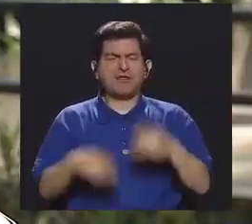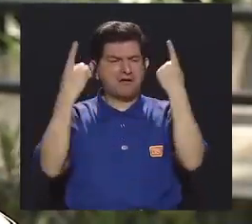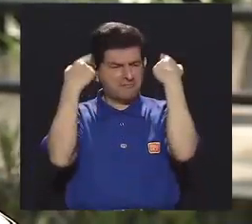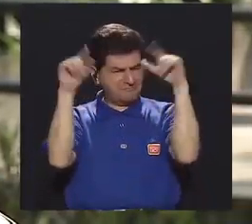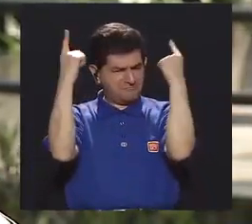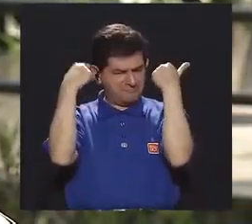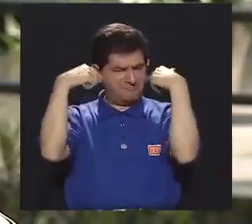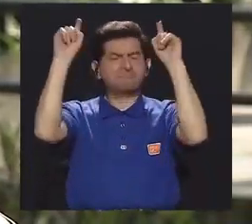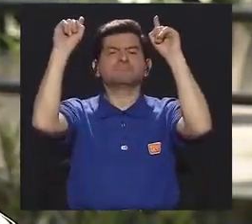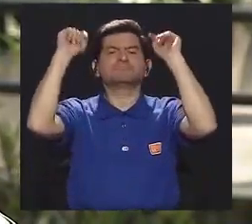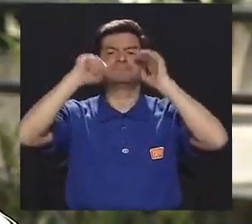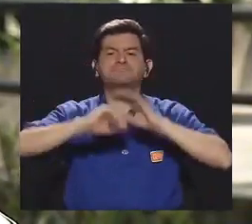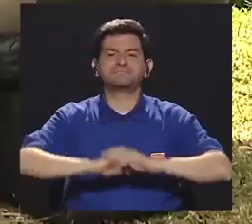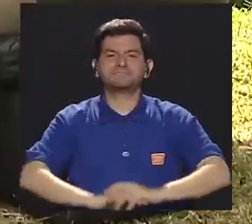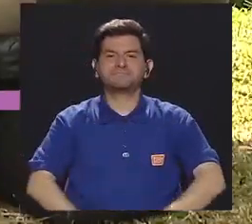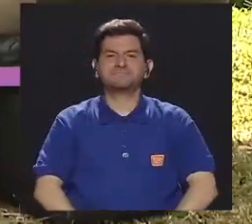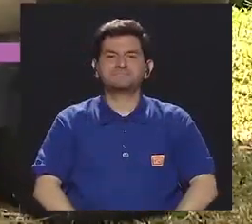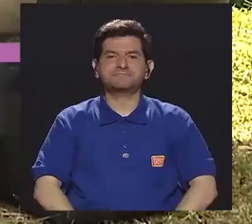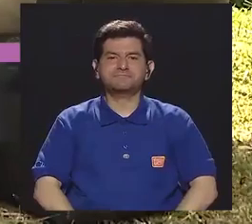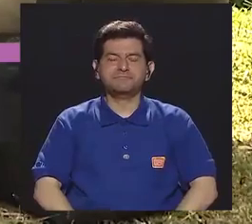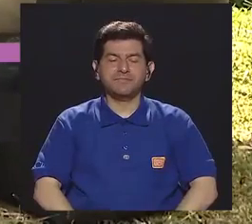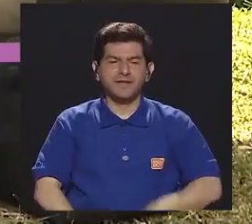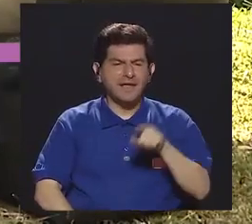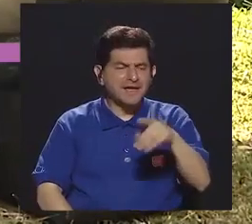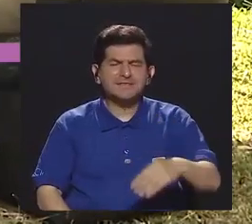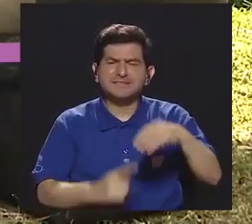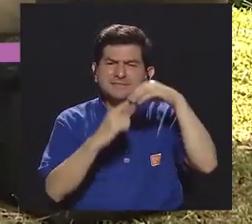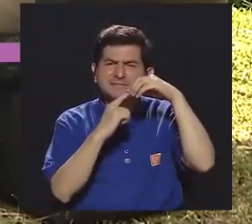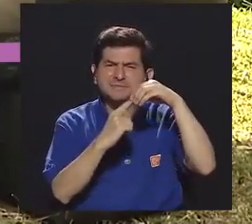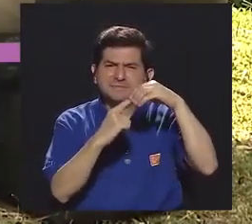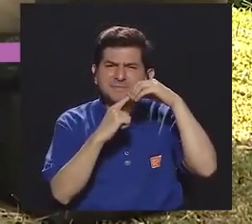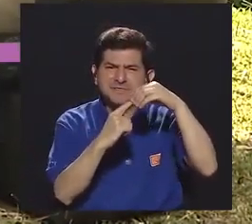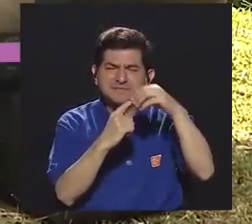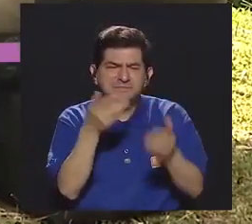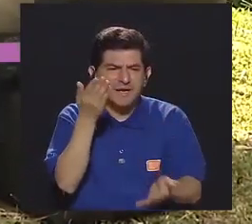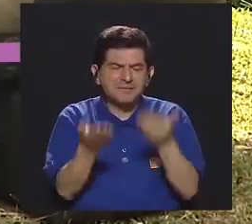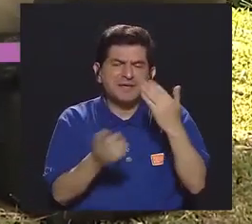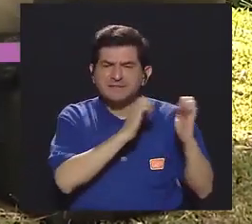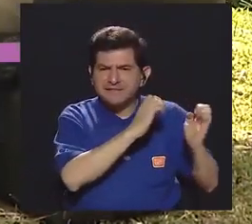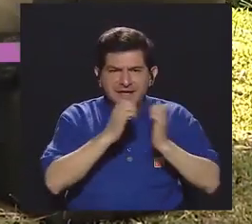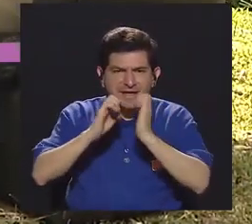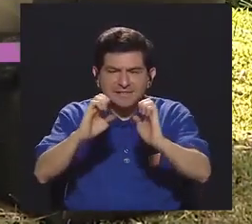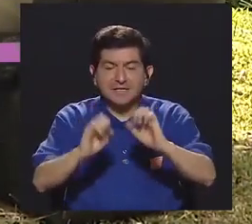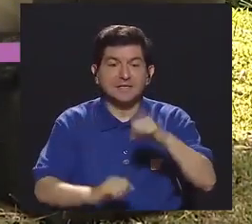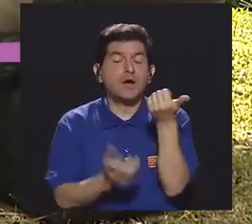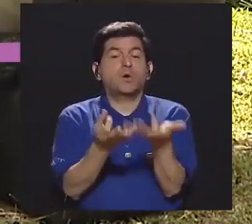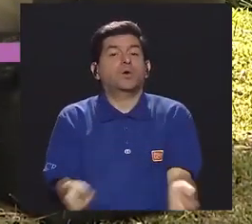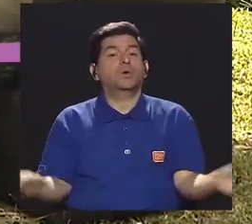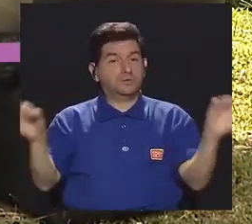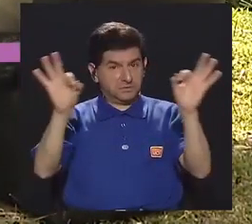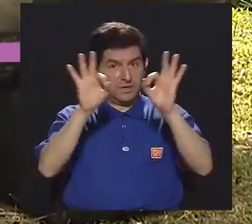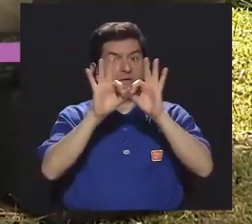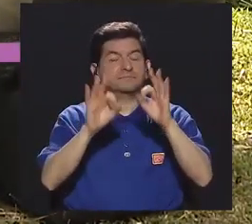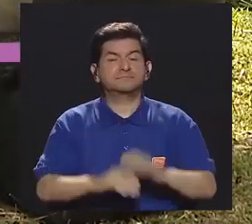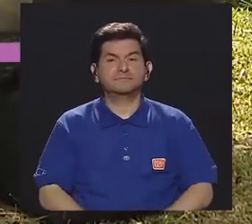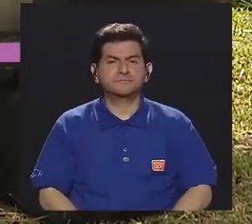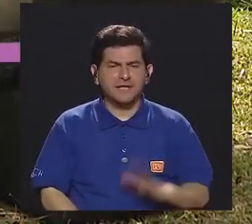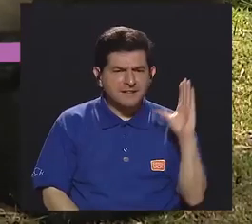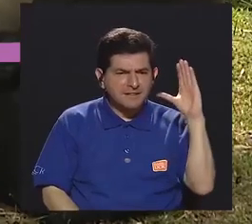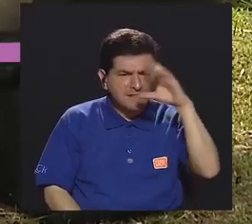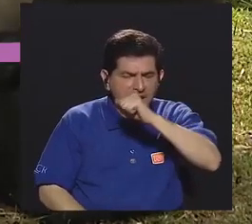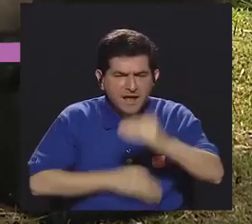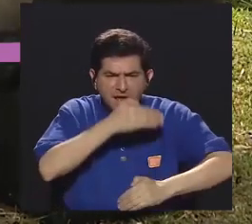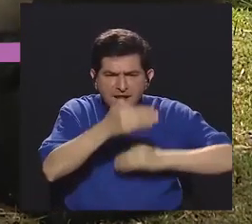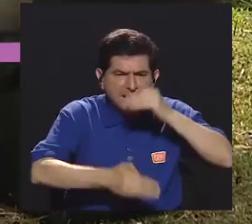consideramos que han sido muy exitosas, ¿verdad? Esas han sido principalmente las estrategias. Y otra muy importante